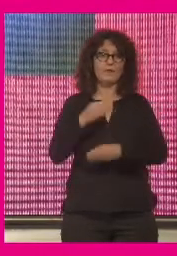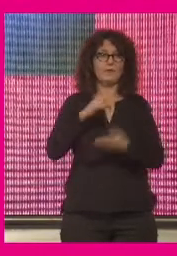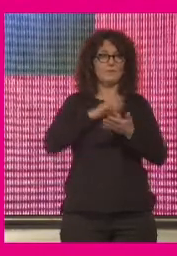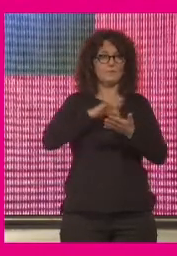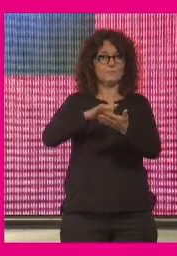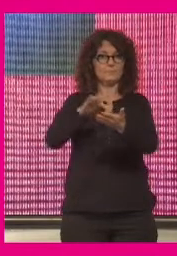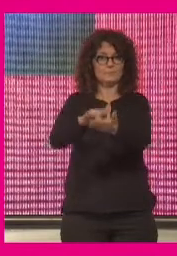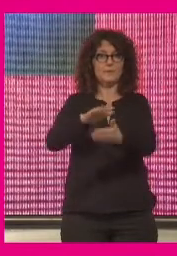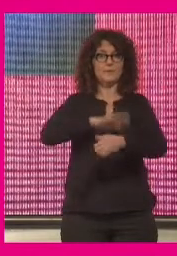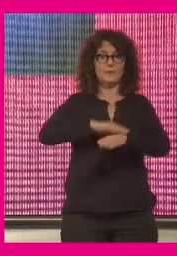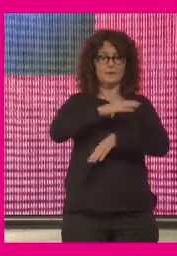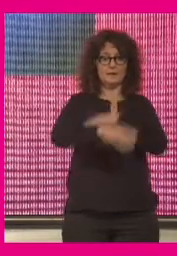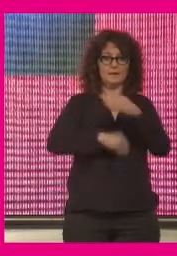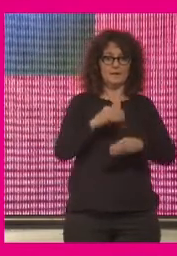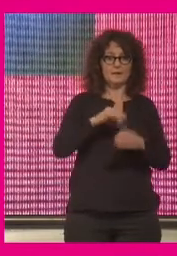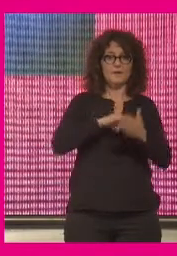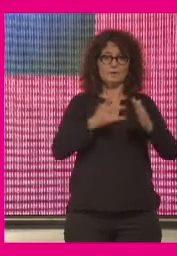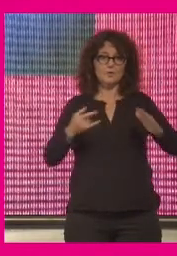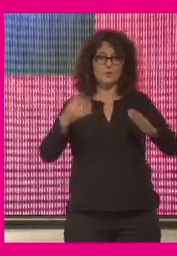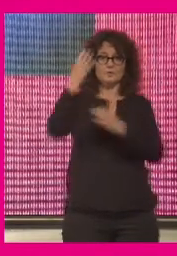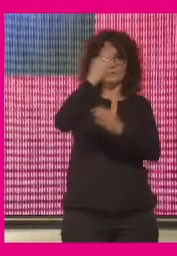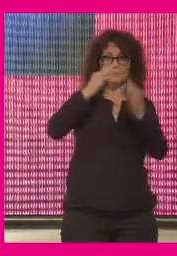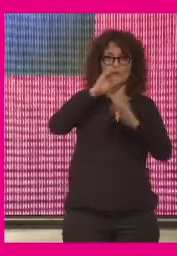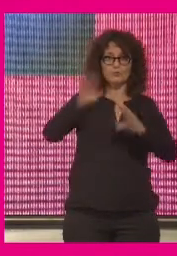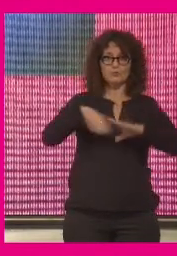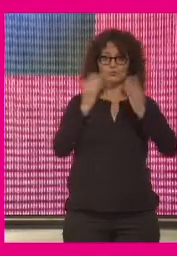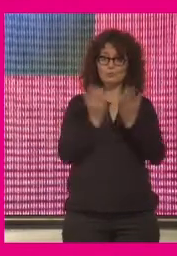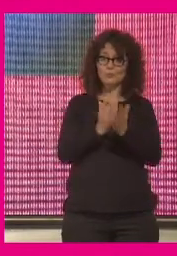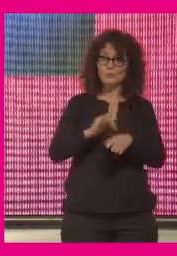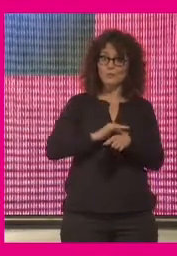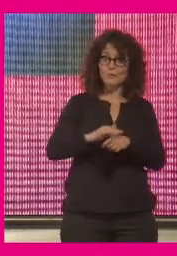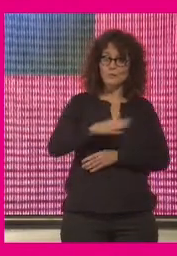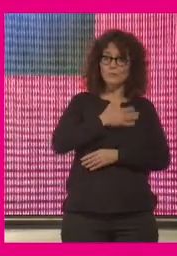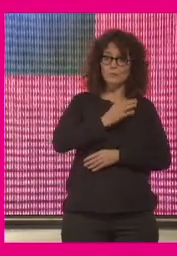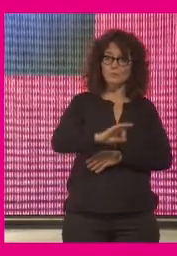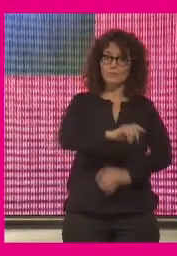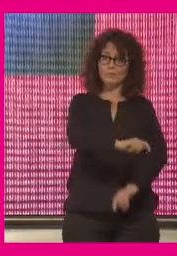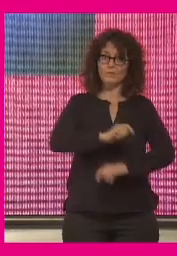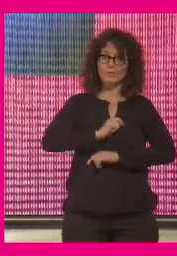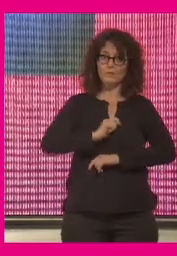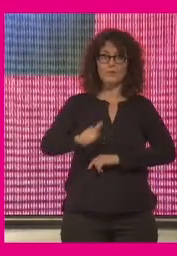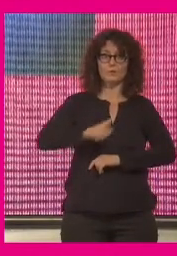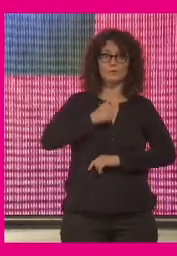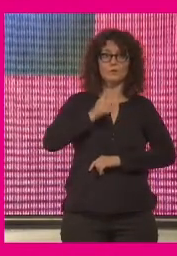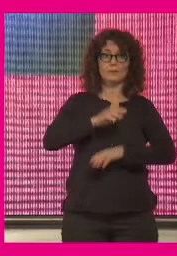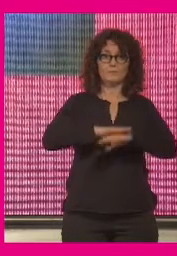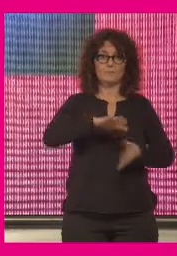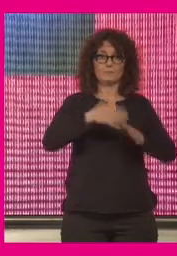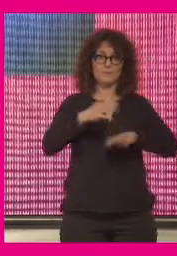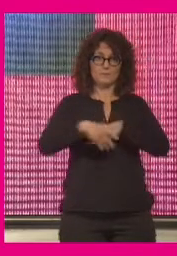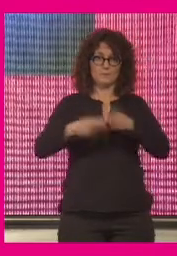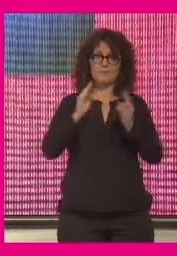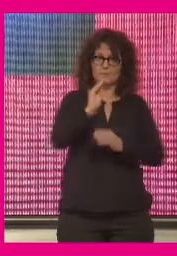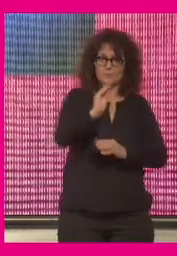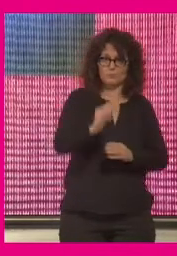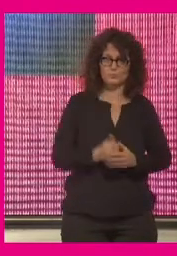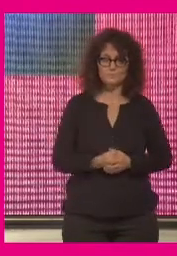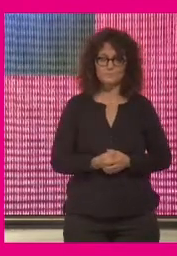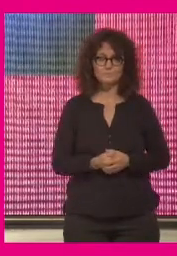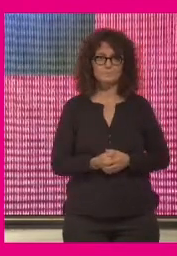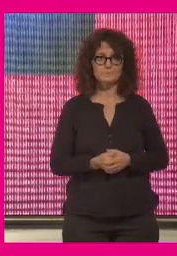hacer de la tecnología de los datos del mundo digital una herramienta que nos ayude a mejorar las democracias te pregunto